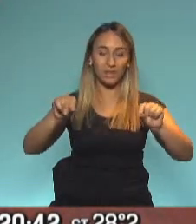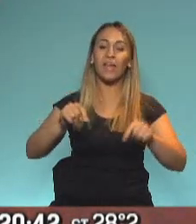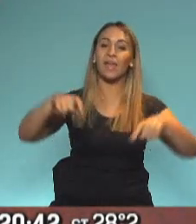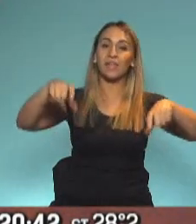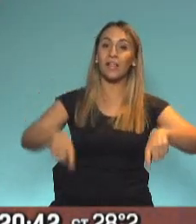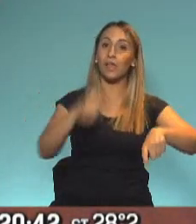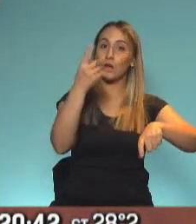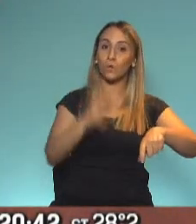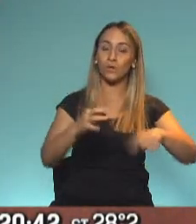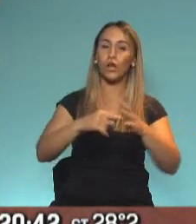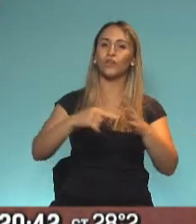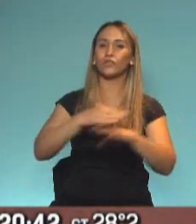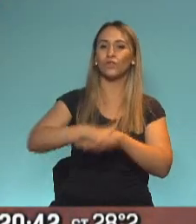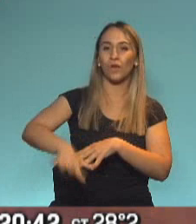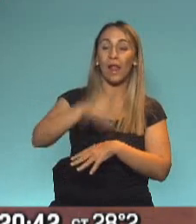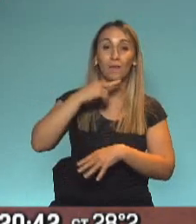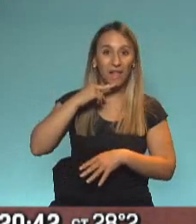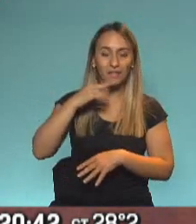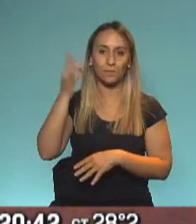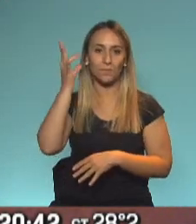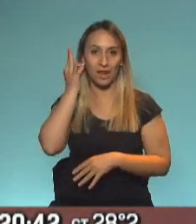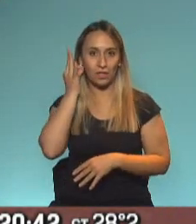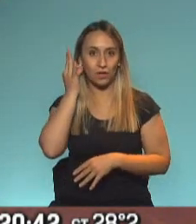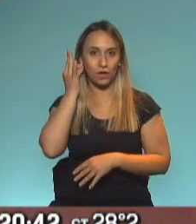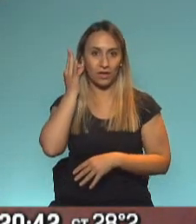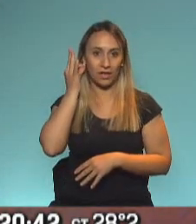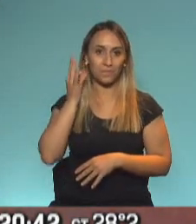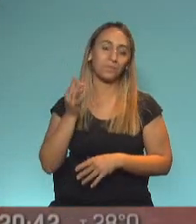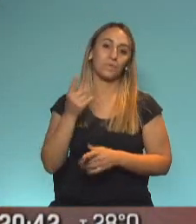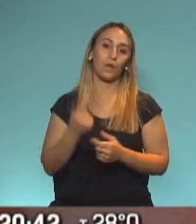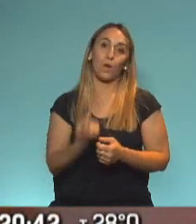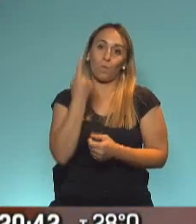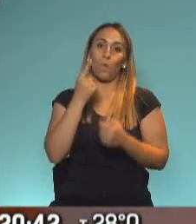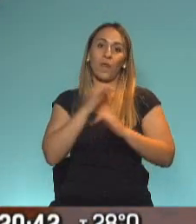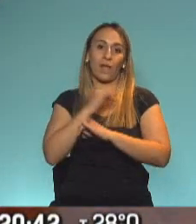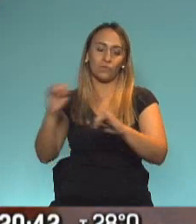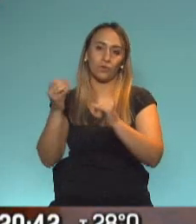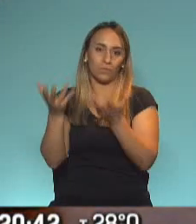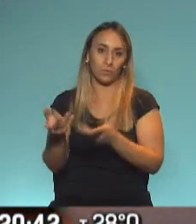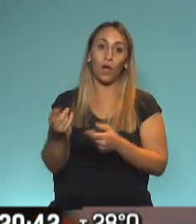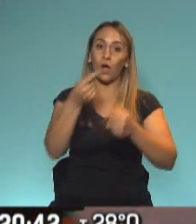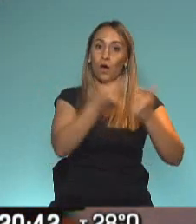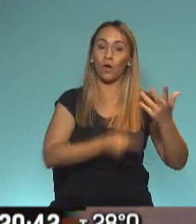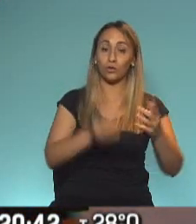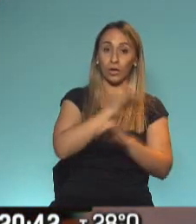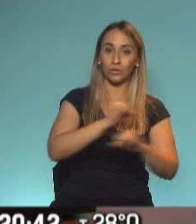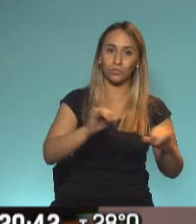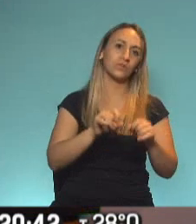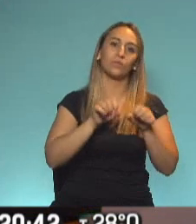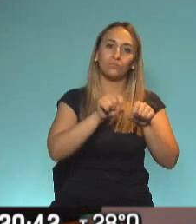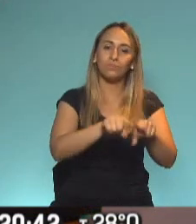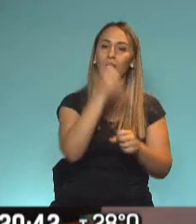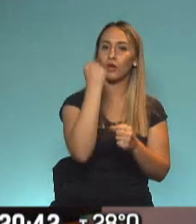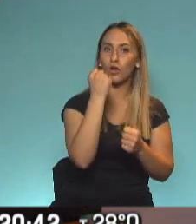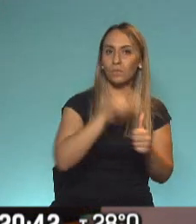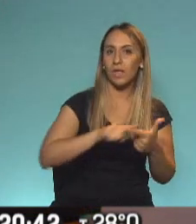Ciudad de la Plata, Diego Armando Maradona. Uno de los anuncios, naturalmente los otros anuncios fueron de índole económica, de índole